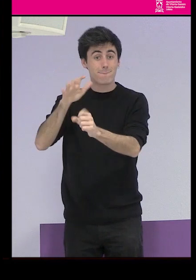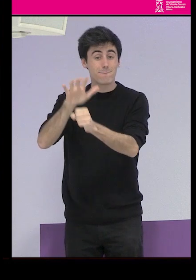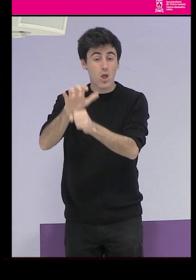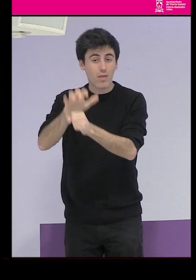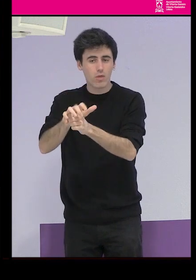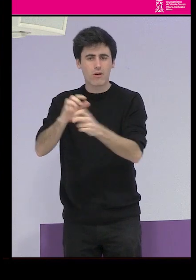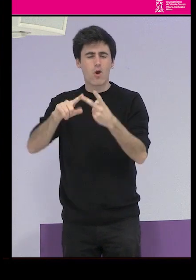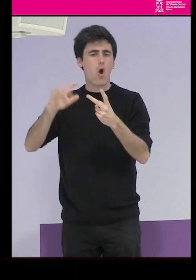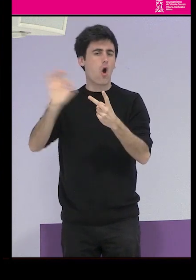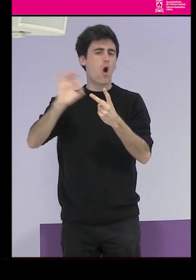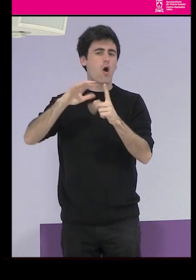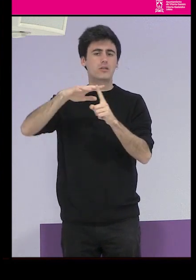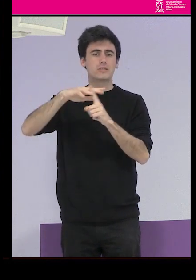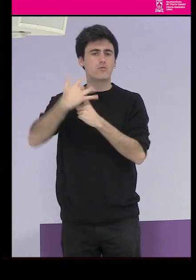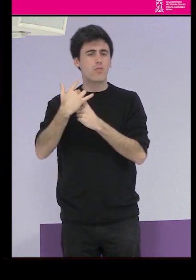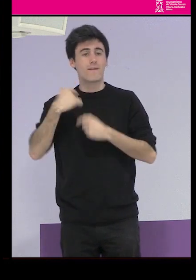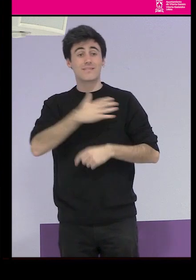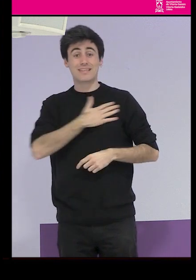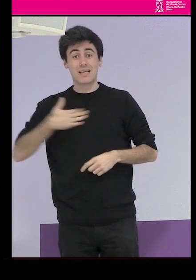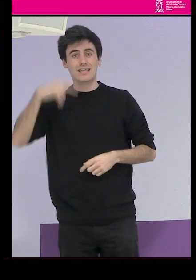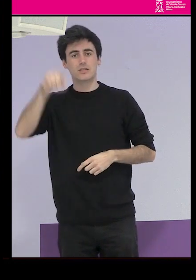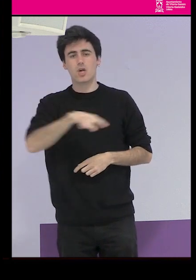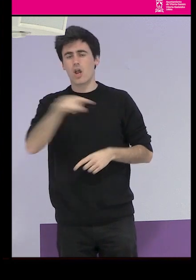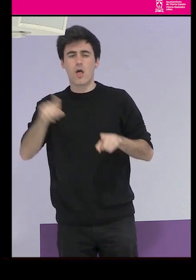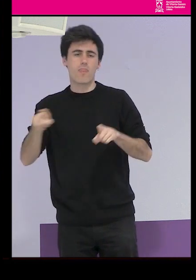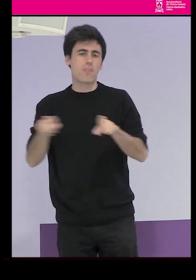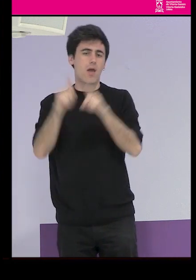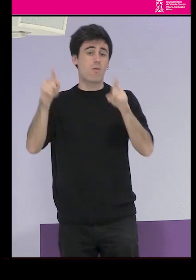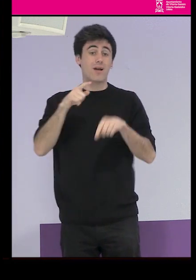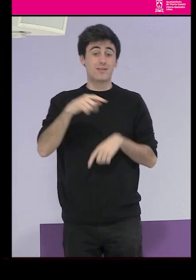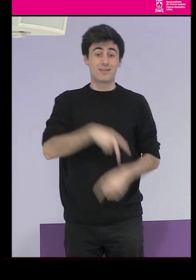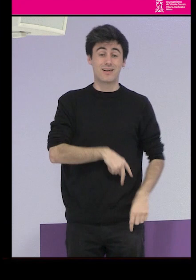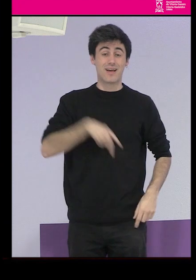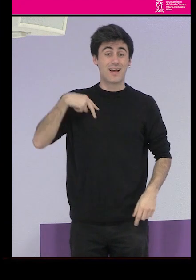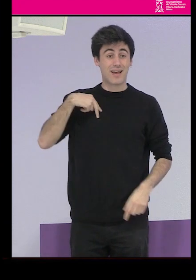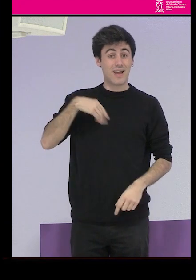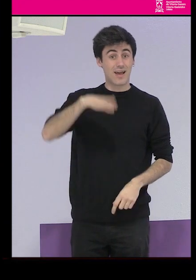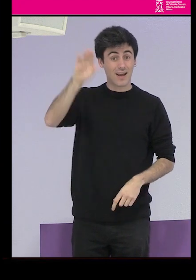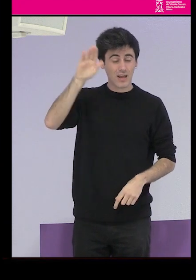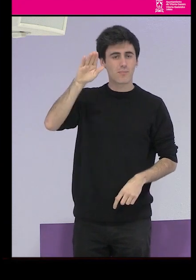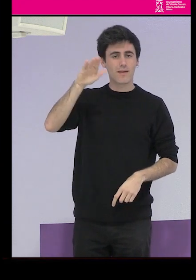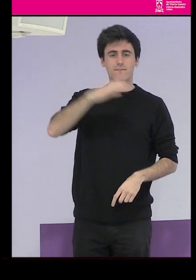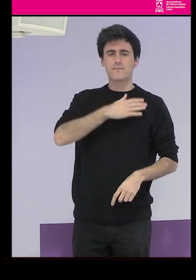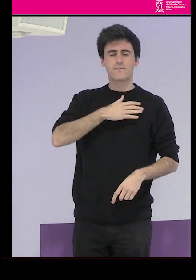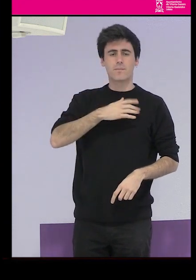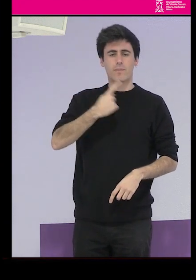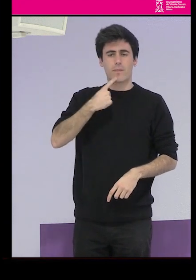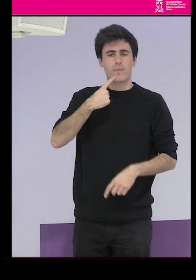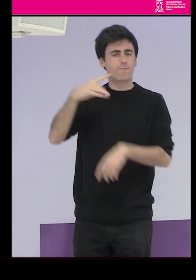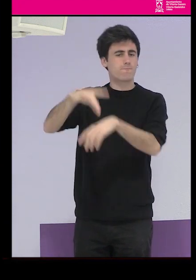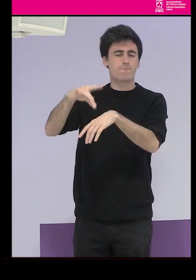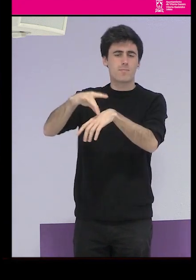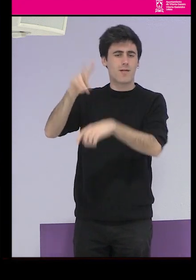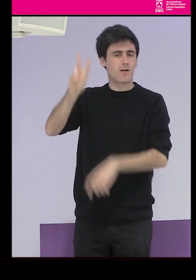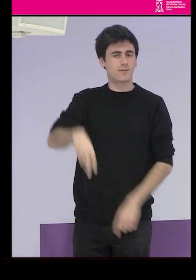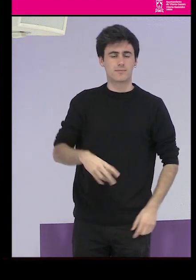deseadas o no, fue considerado por el régimen patologizante, medicalizante